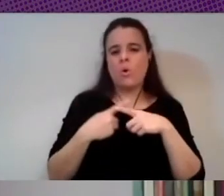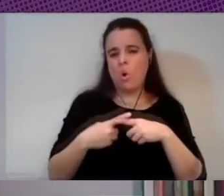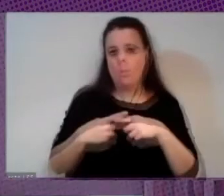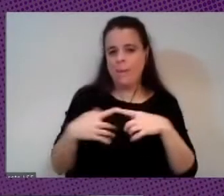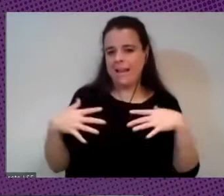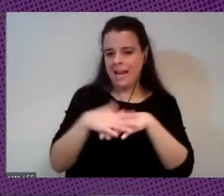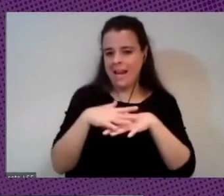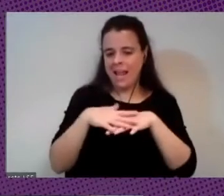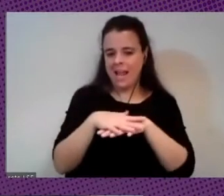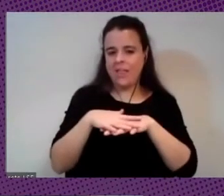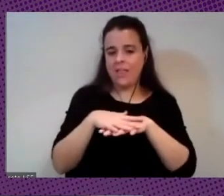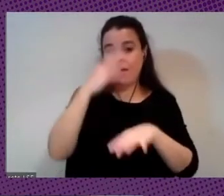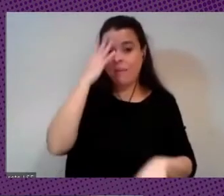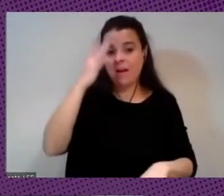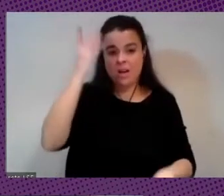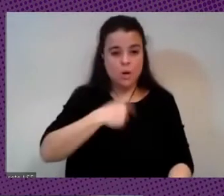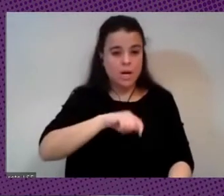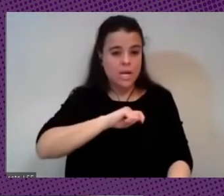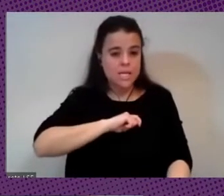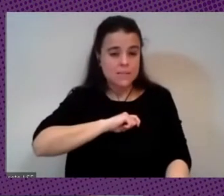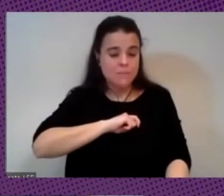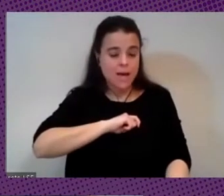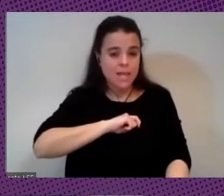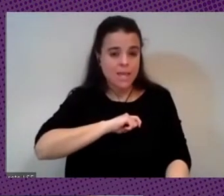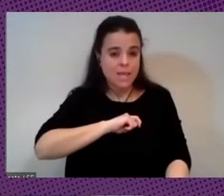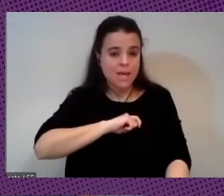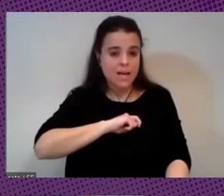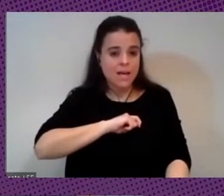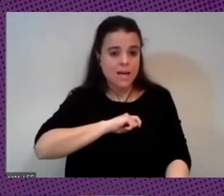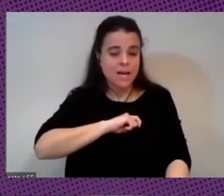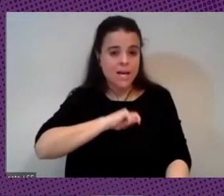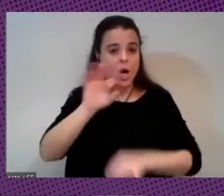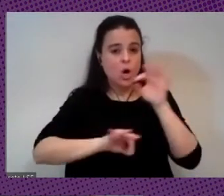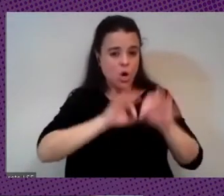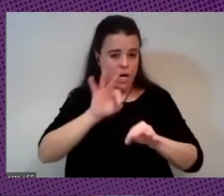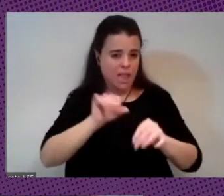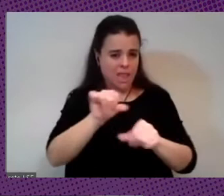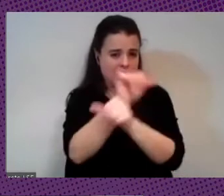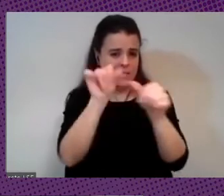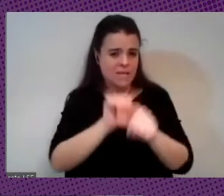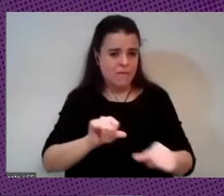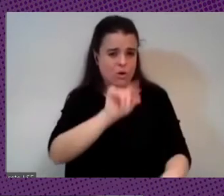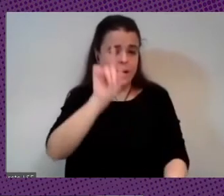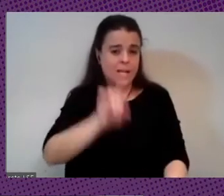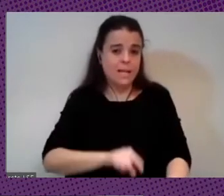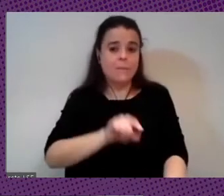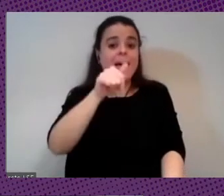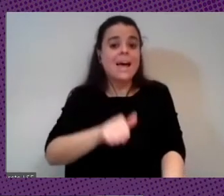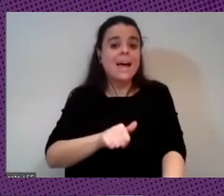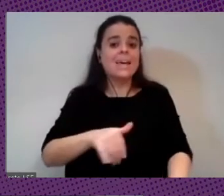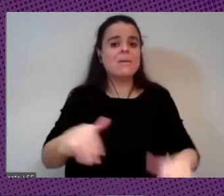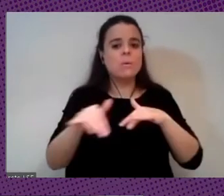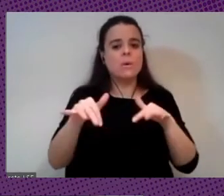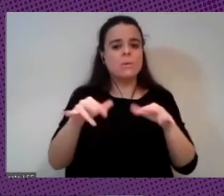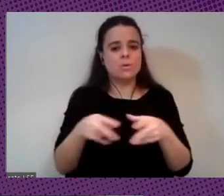que allá en España también se debe organizar de esta manera pero acá los movimientos sociales suelen estar